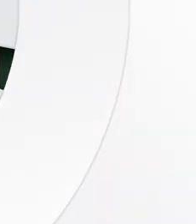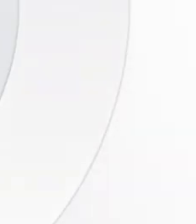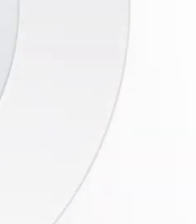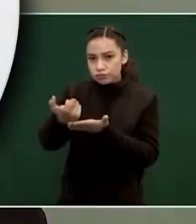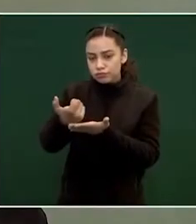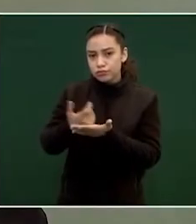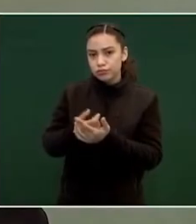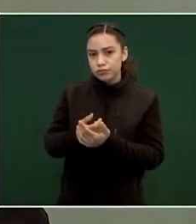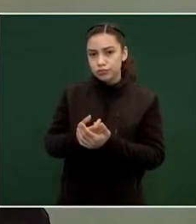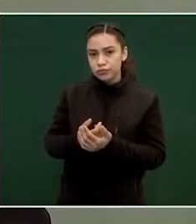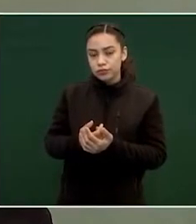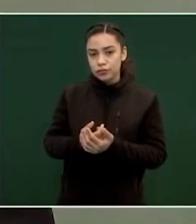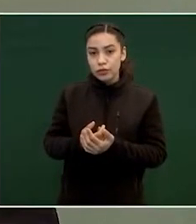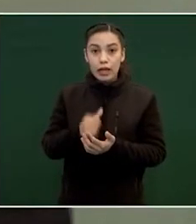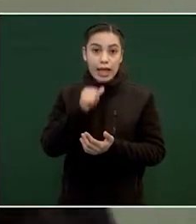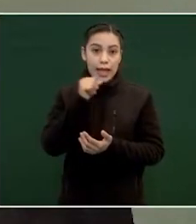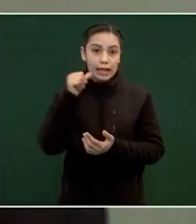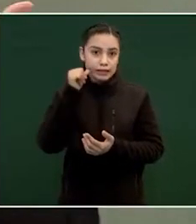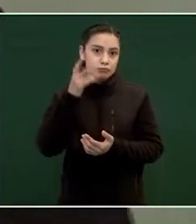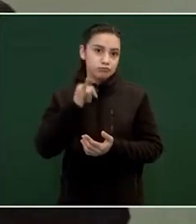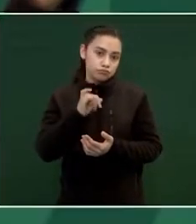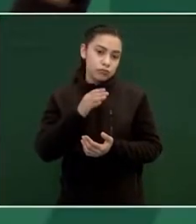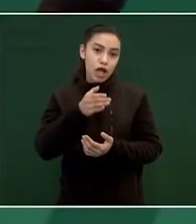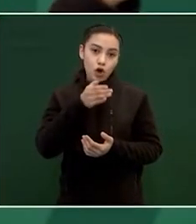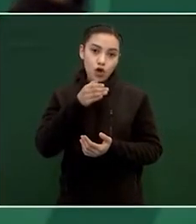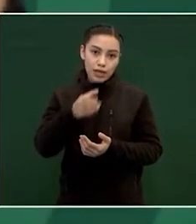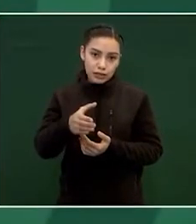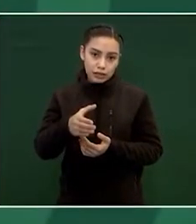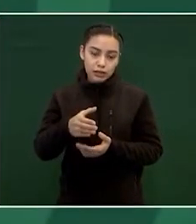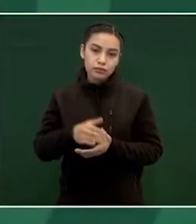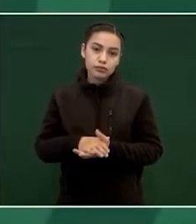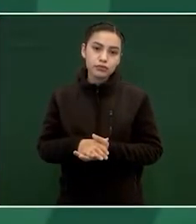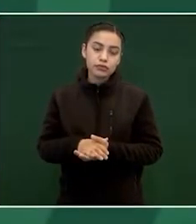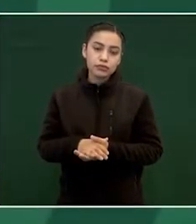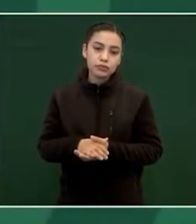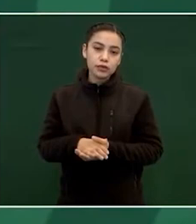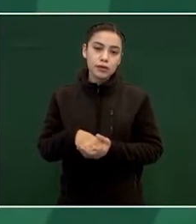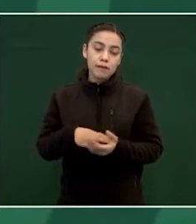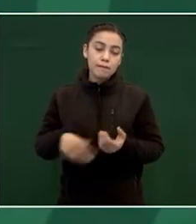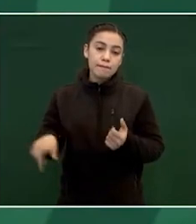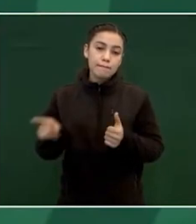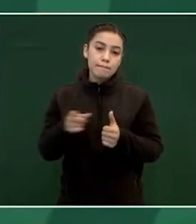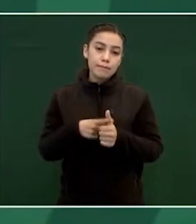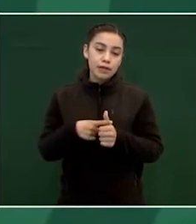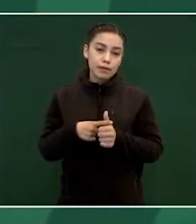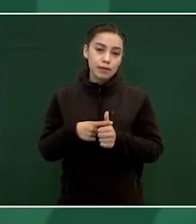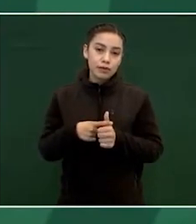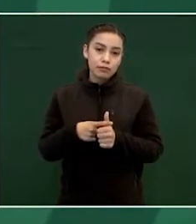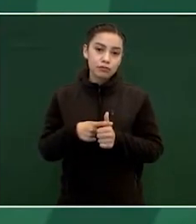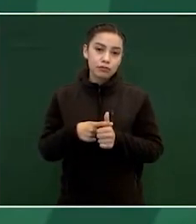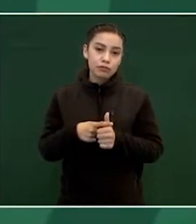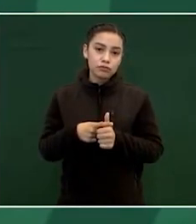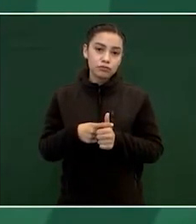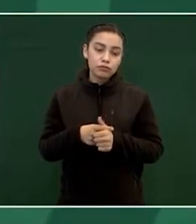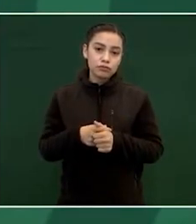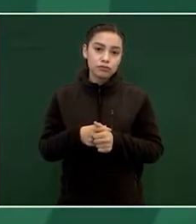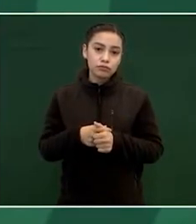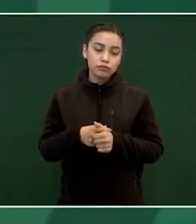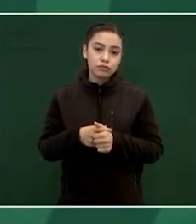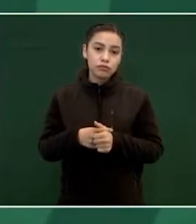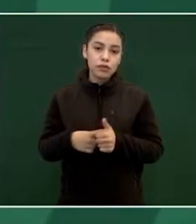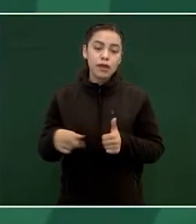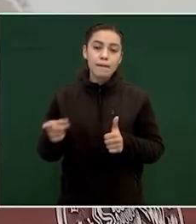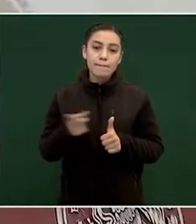que primero diga José Ramón mi hijo cuánto